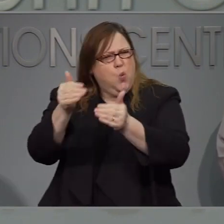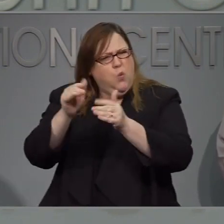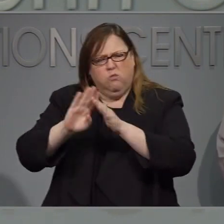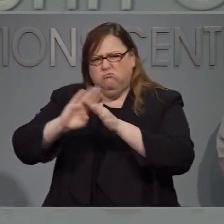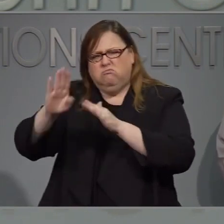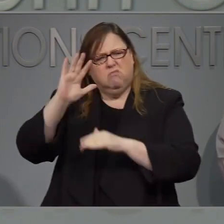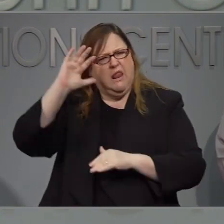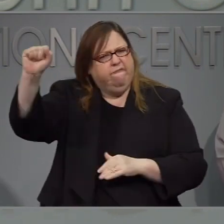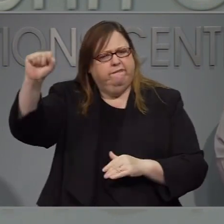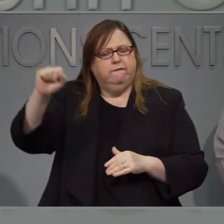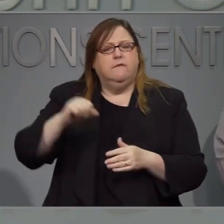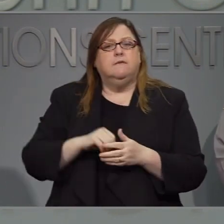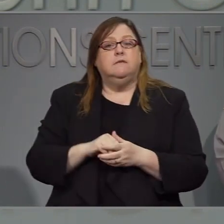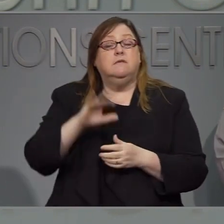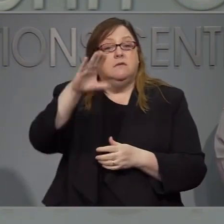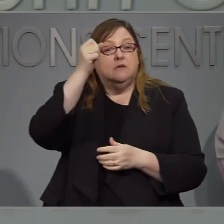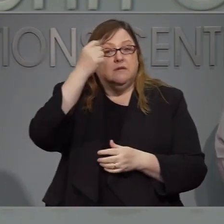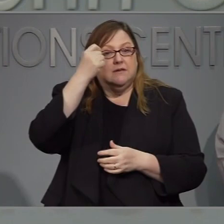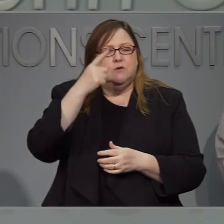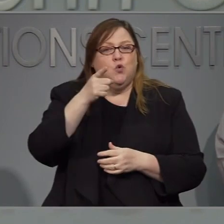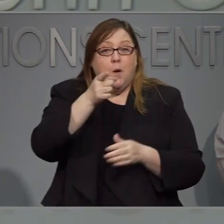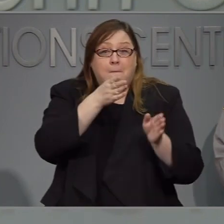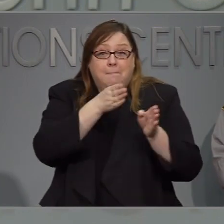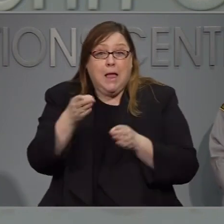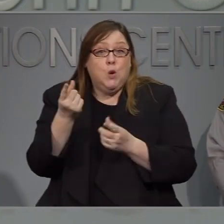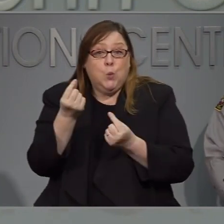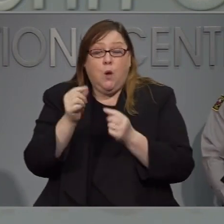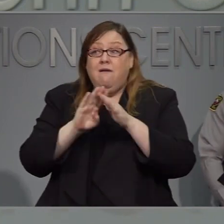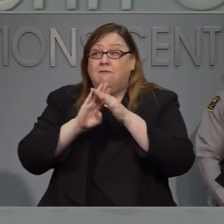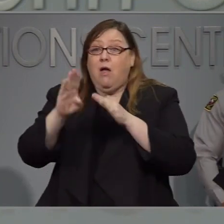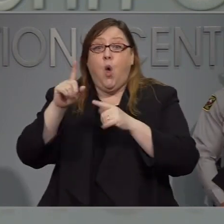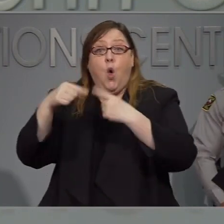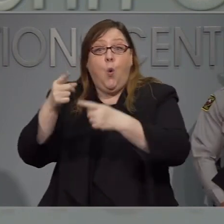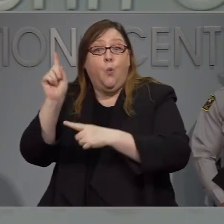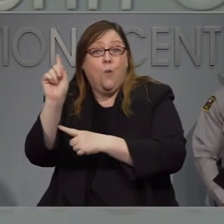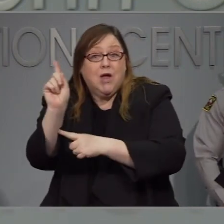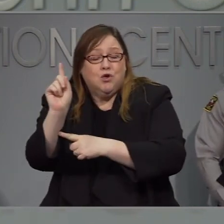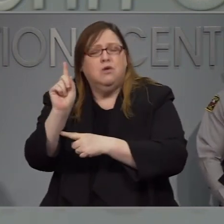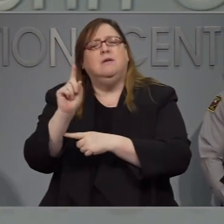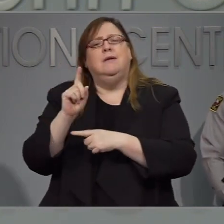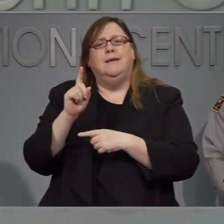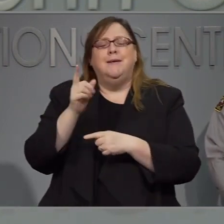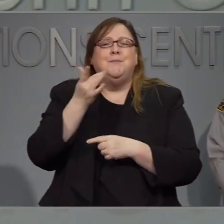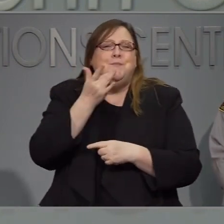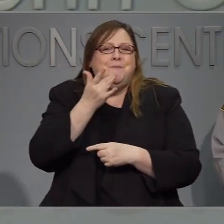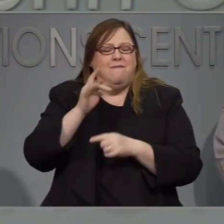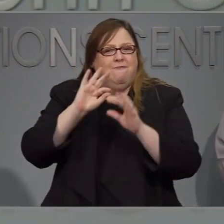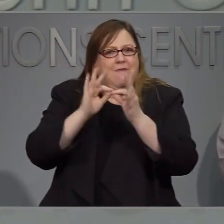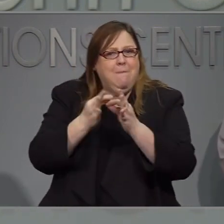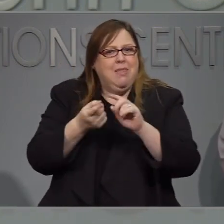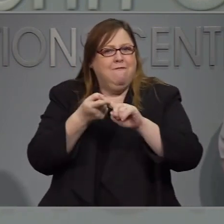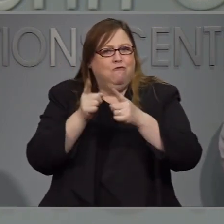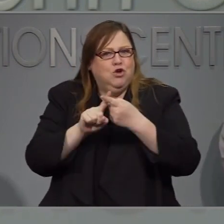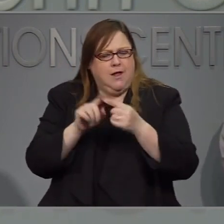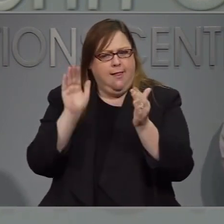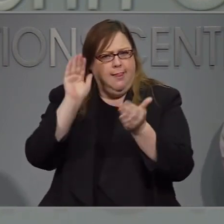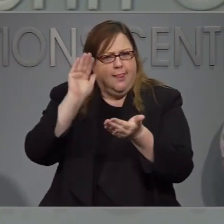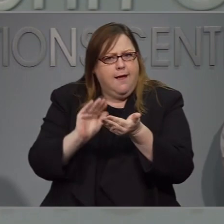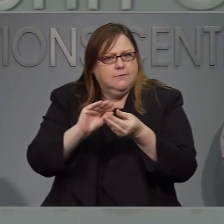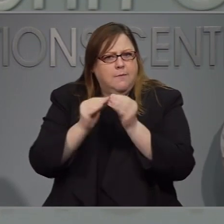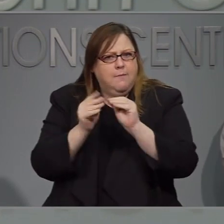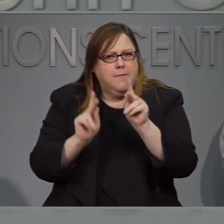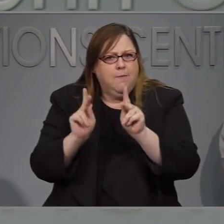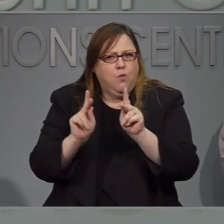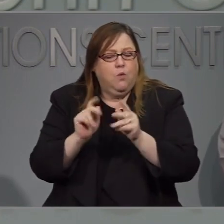tomen en cuenta primero que se queden con familiares o amigos y segundo si tienen dinero para poder quedarse en un hotel